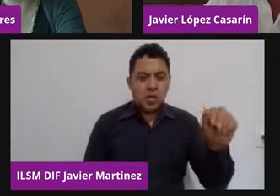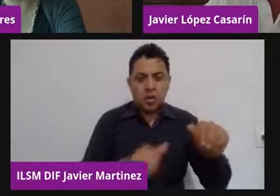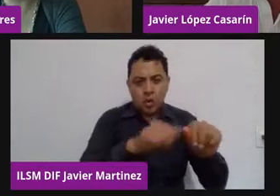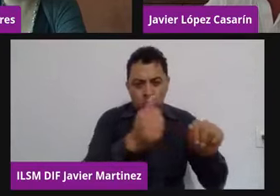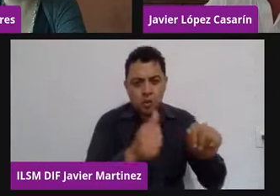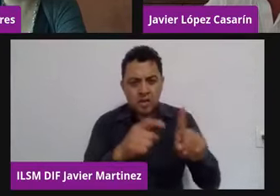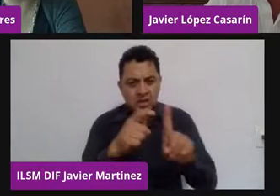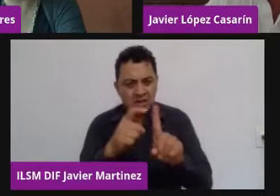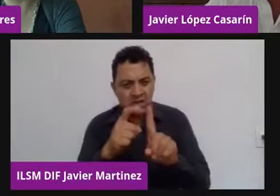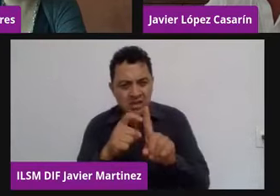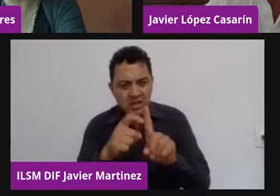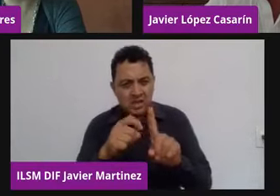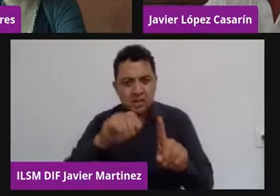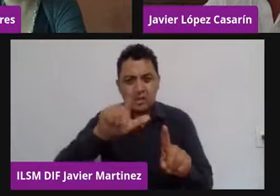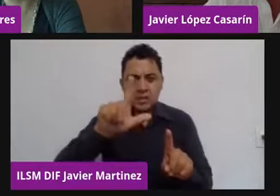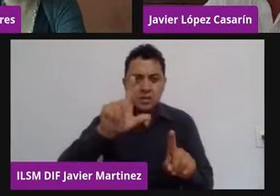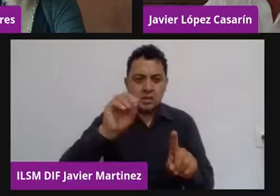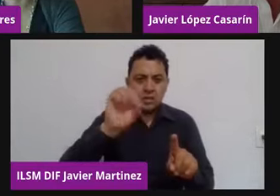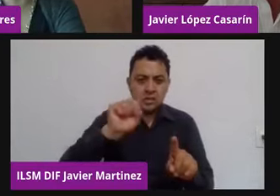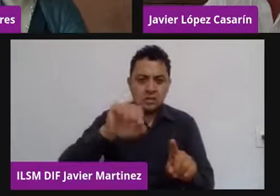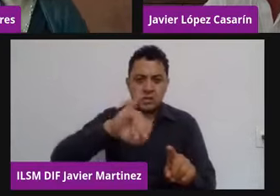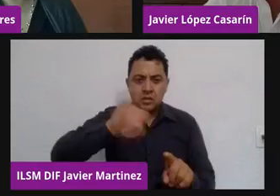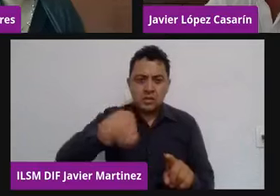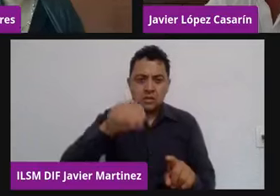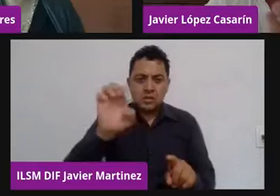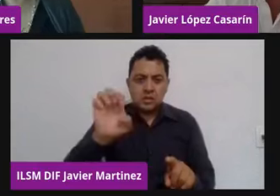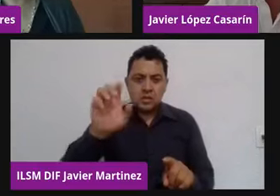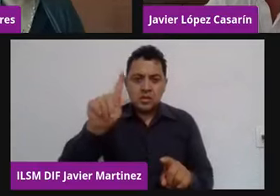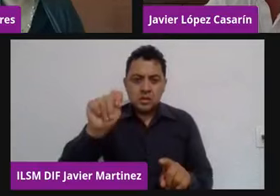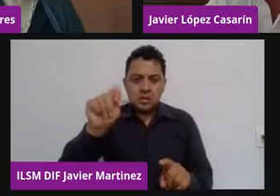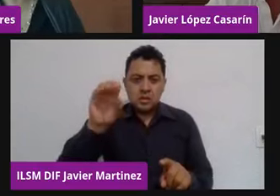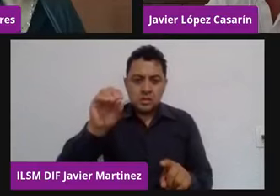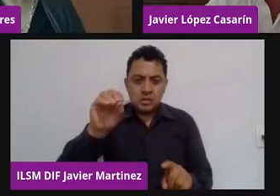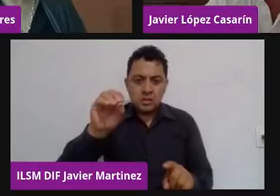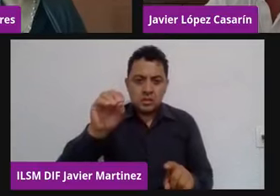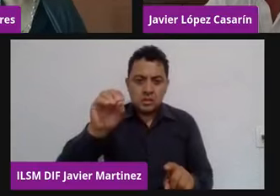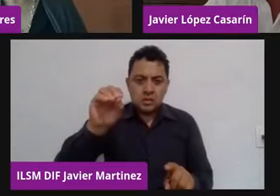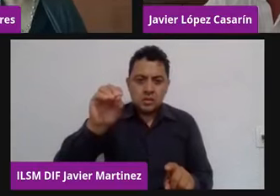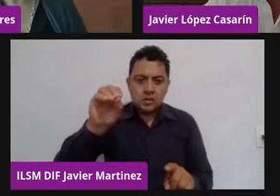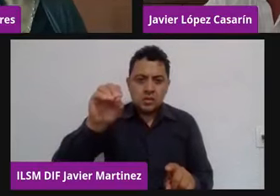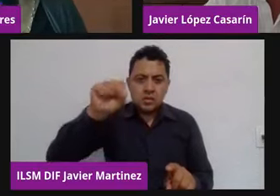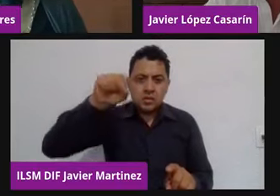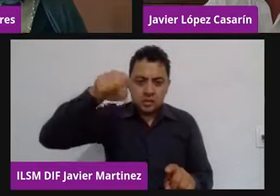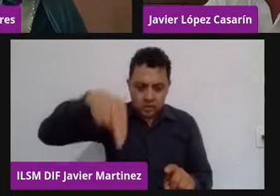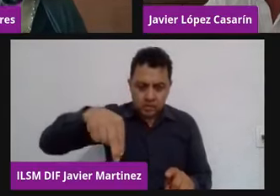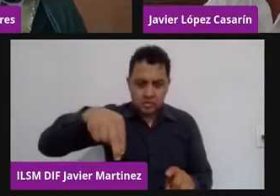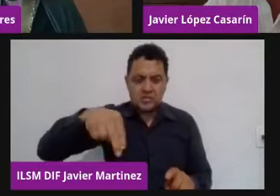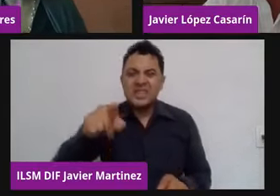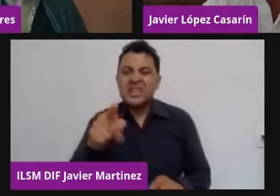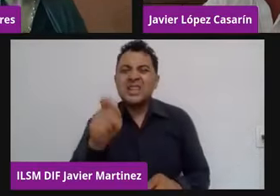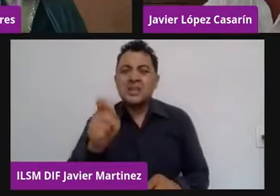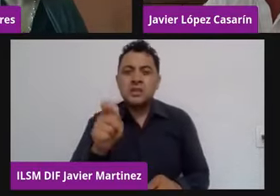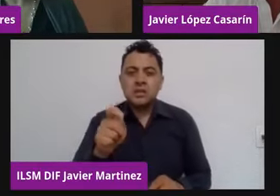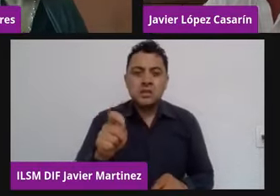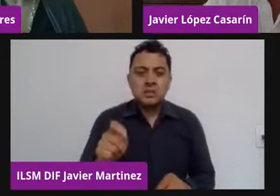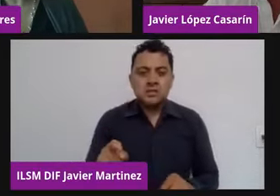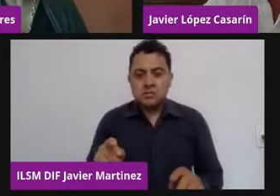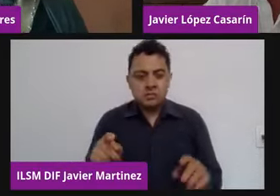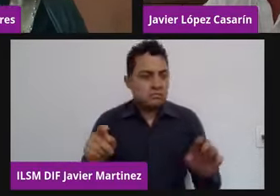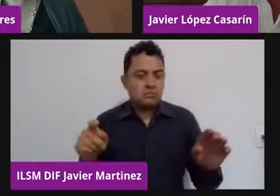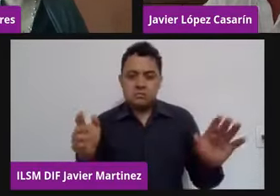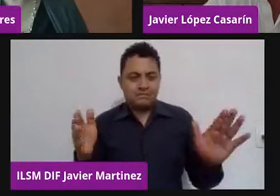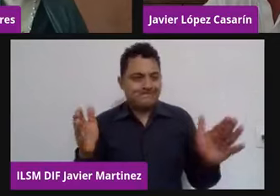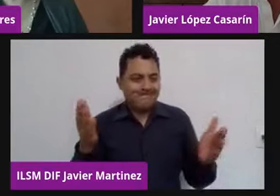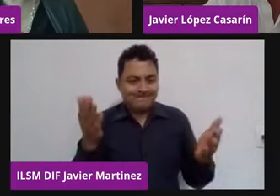interactaban con la familia ya existen hablábamos del internet de las cosas hoy es lo que nos tiene conectado hablábamos de autos voladores ya hay